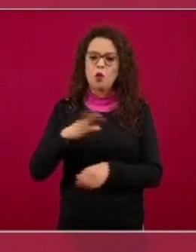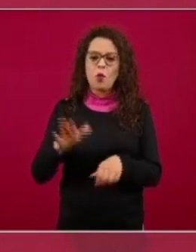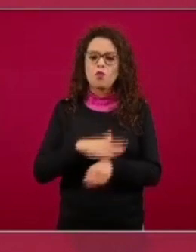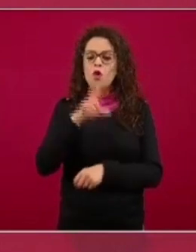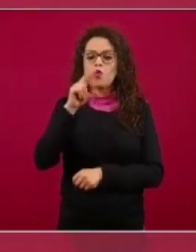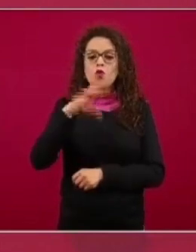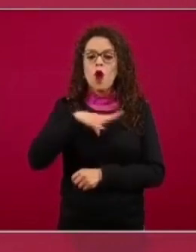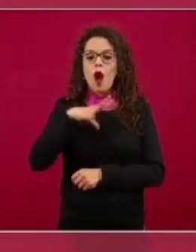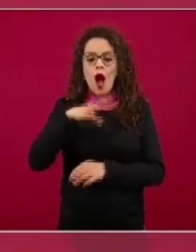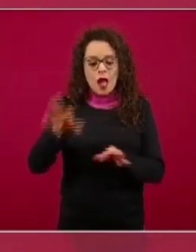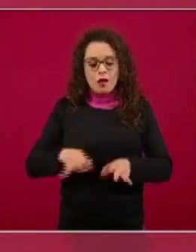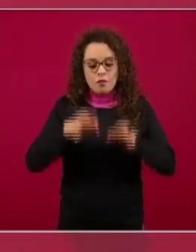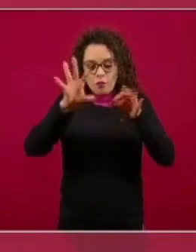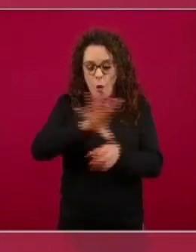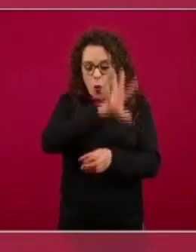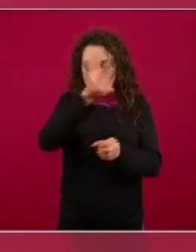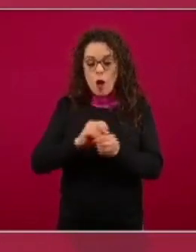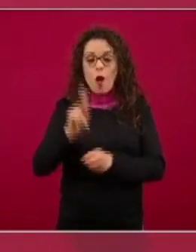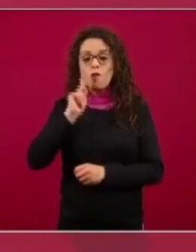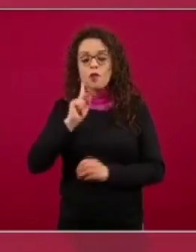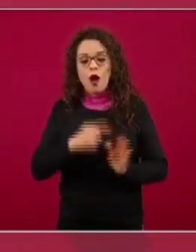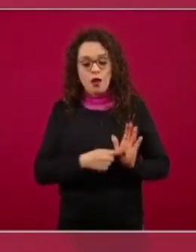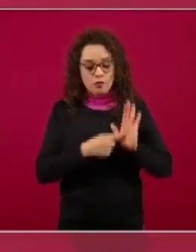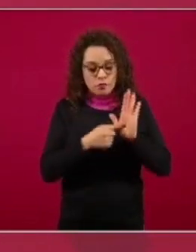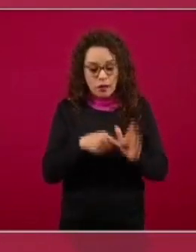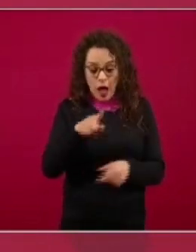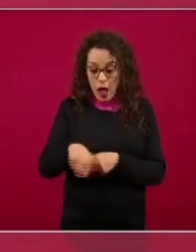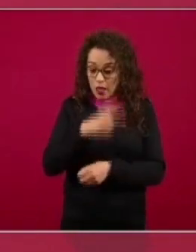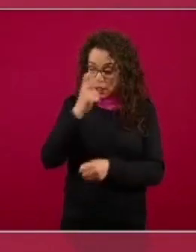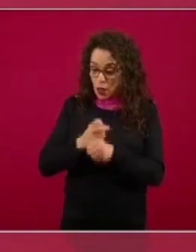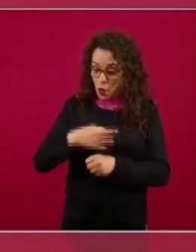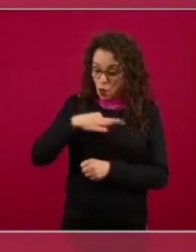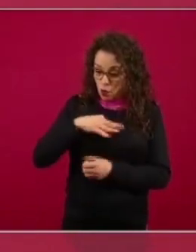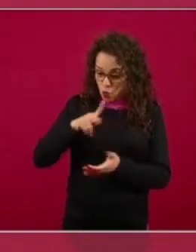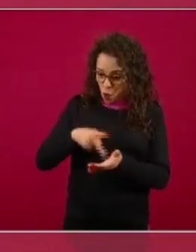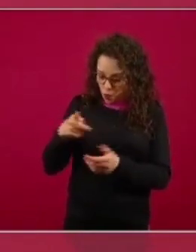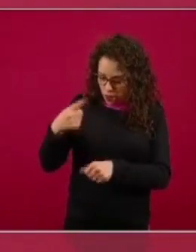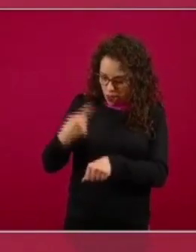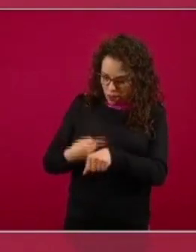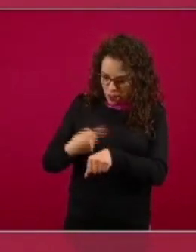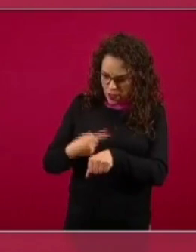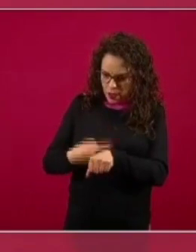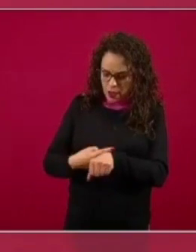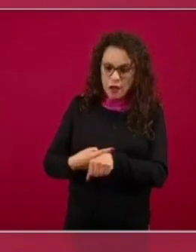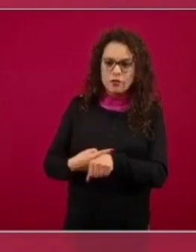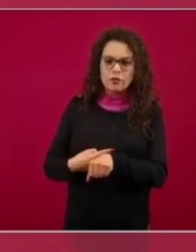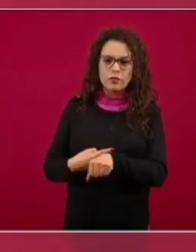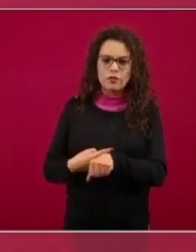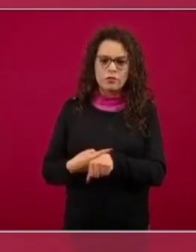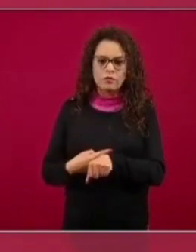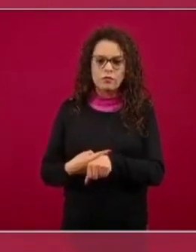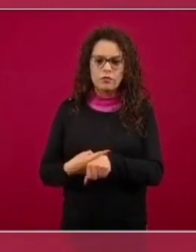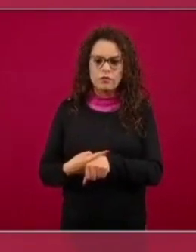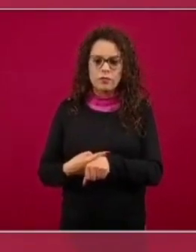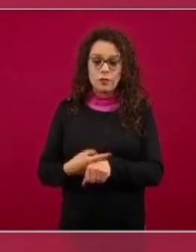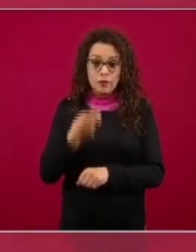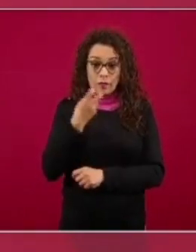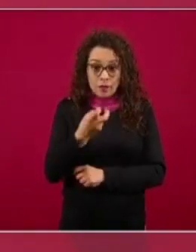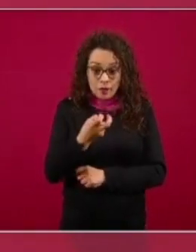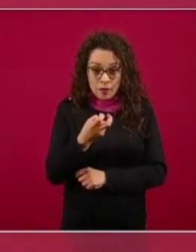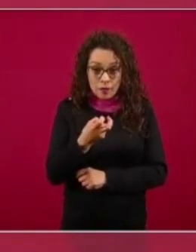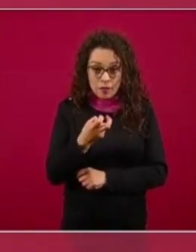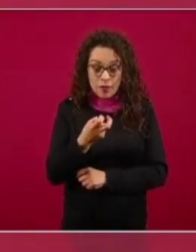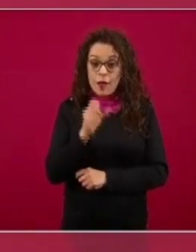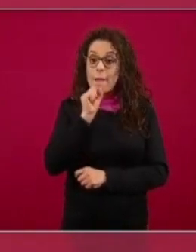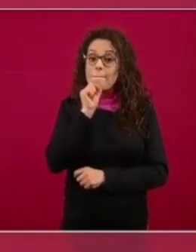de si realmente esta segunda infección como también dice el doctor Kersenovich es causada por la